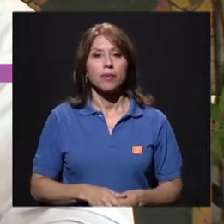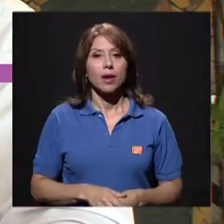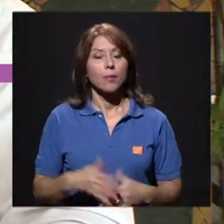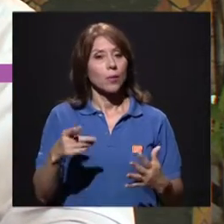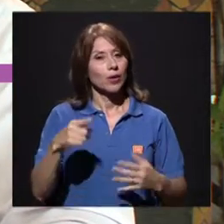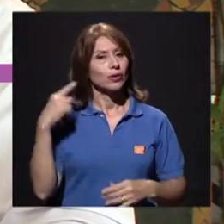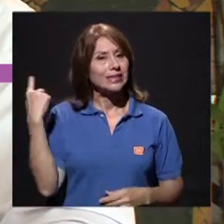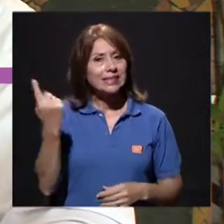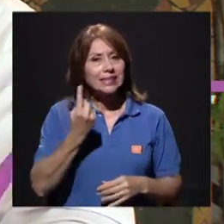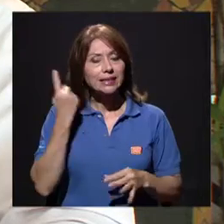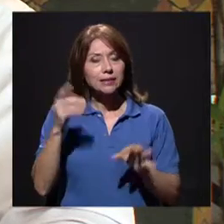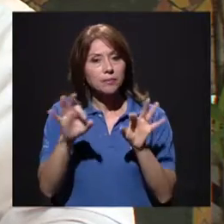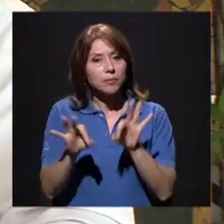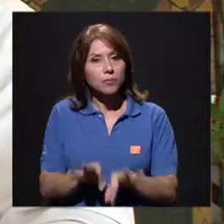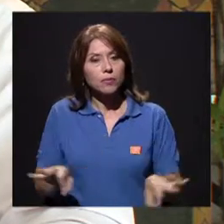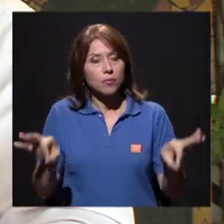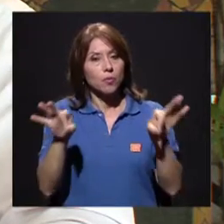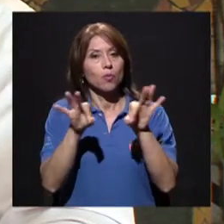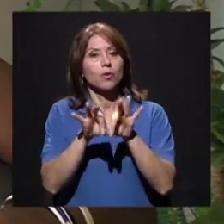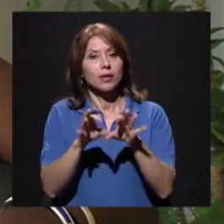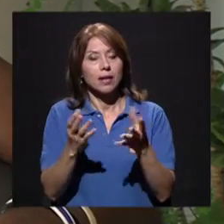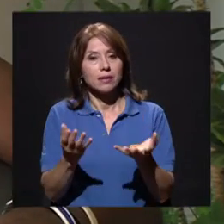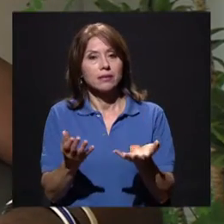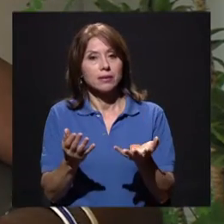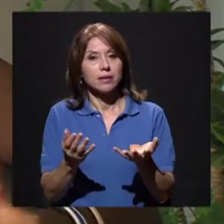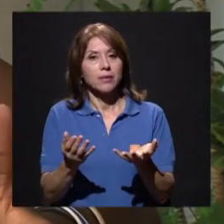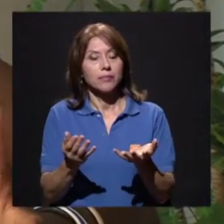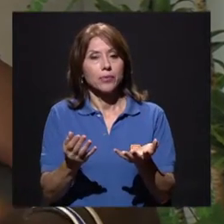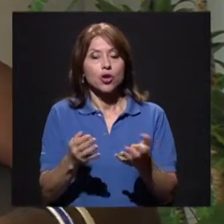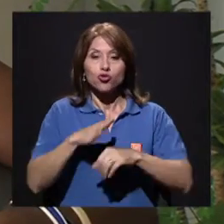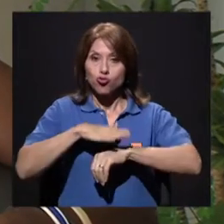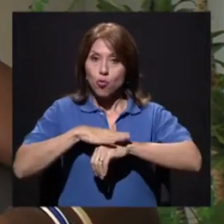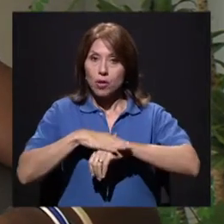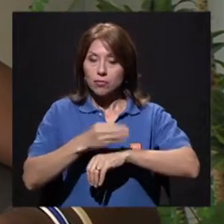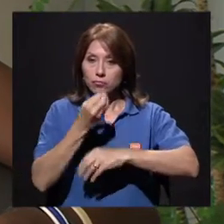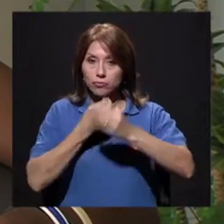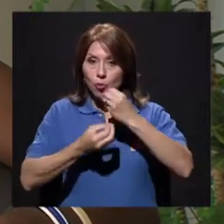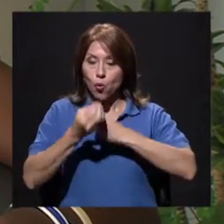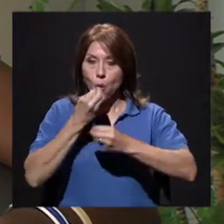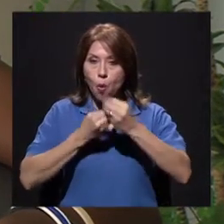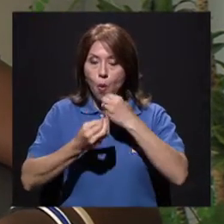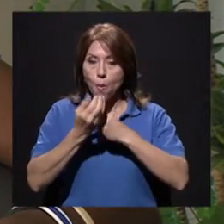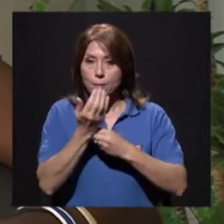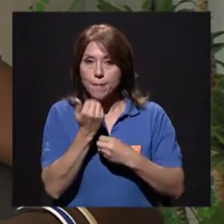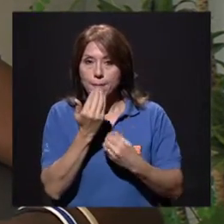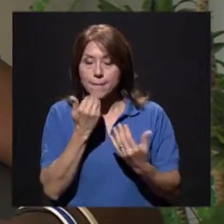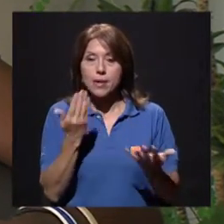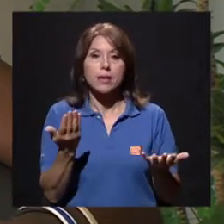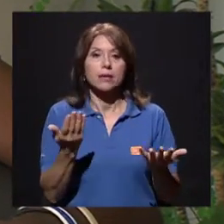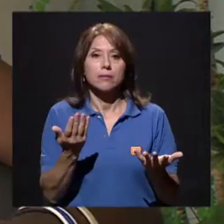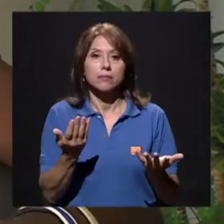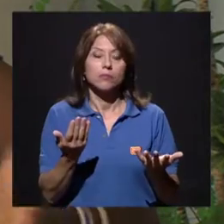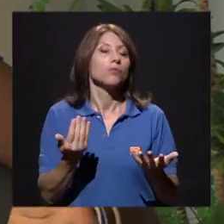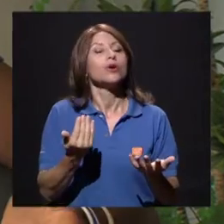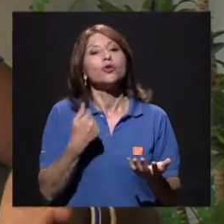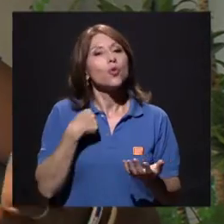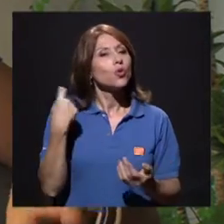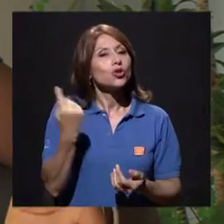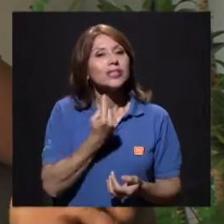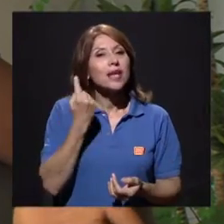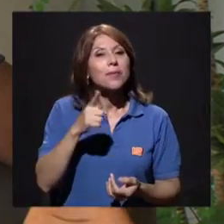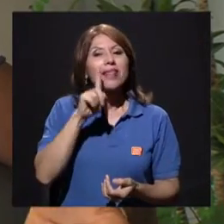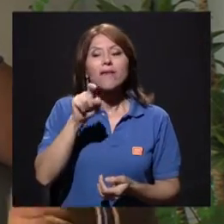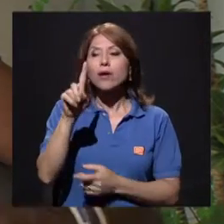Bueno, siempre va a ser importante, digamos, en el aspecto de la nutrición, pues, siempre uno tiene que, pues,